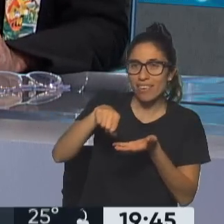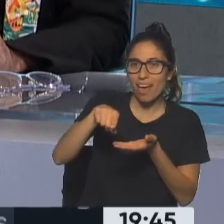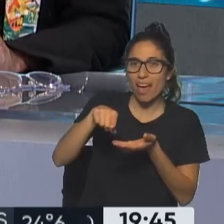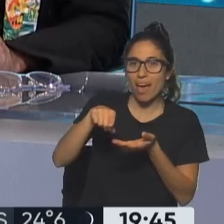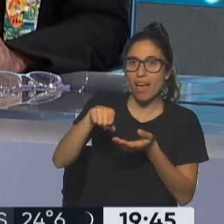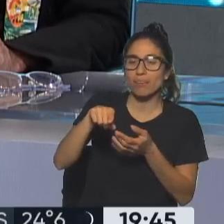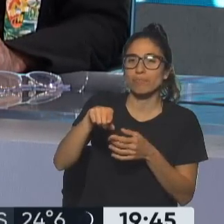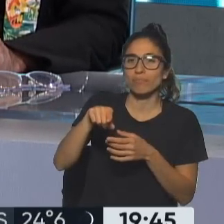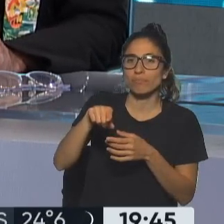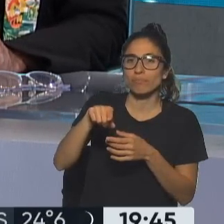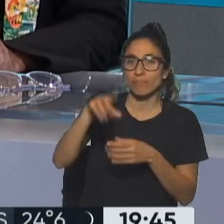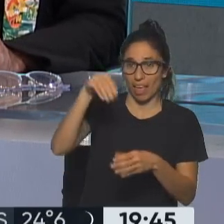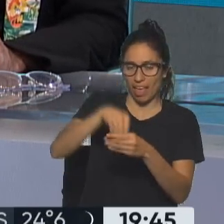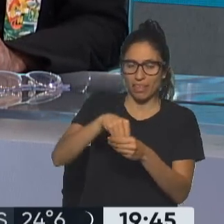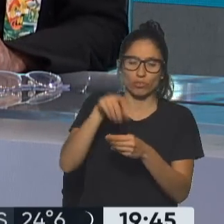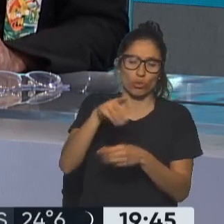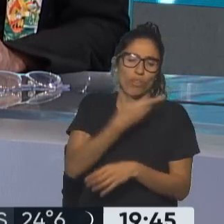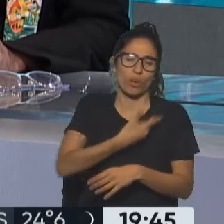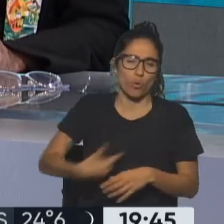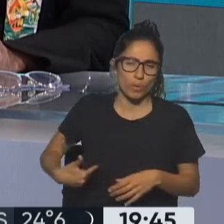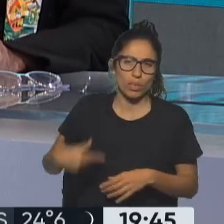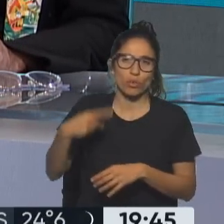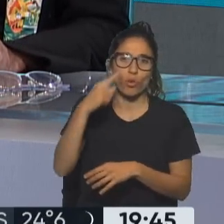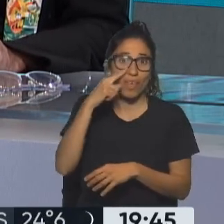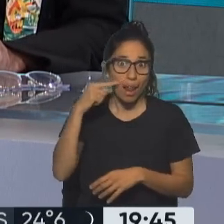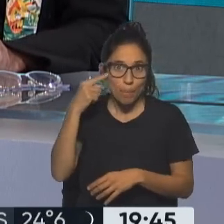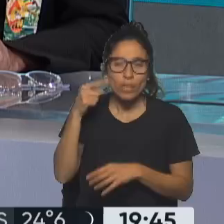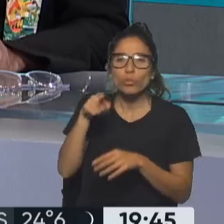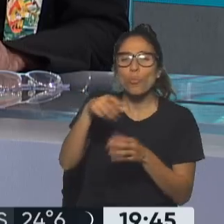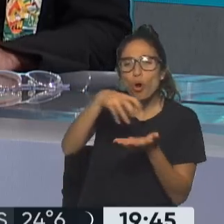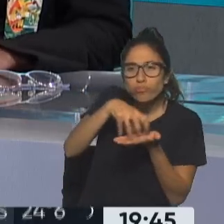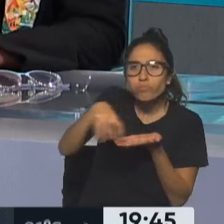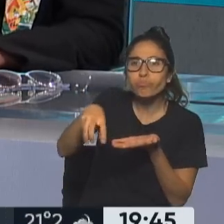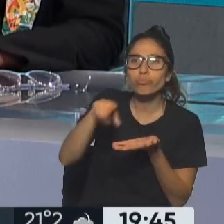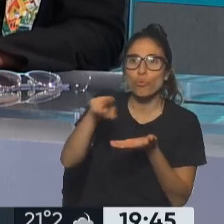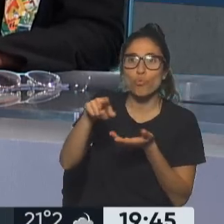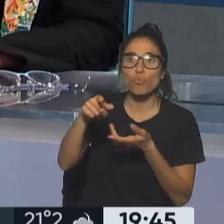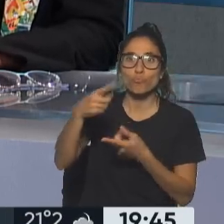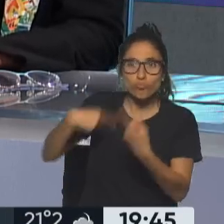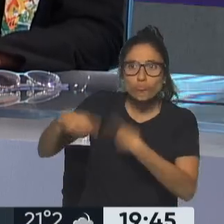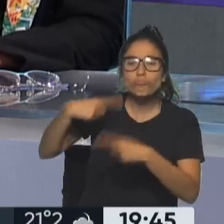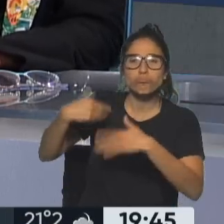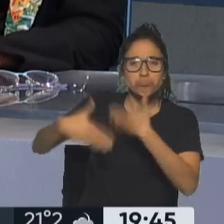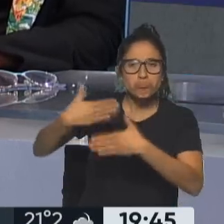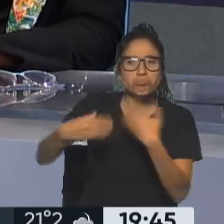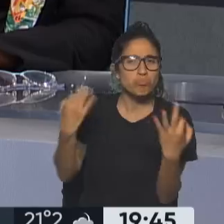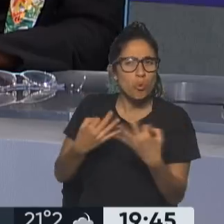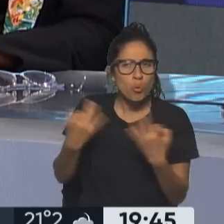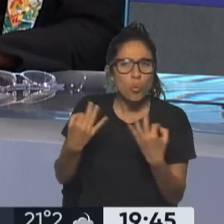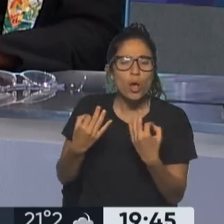gobierno de la gestión de Alberto Fernández. Entonces, ¿por qué crees que se da eso y cómo crees que podés